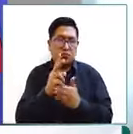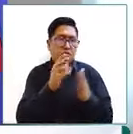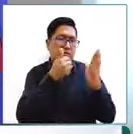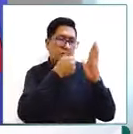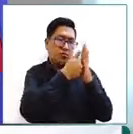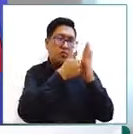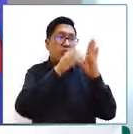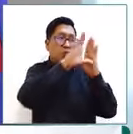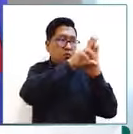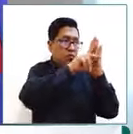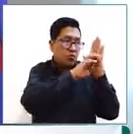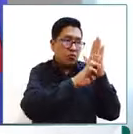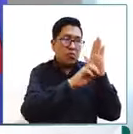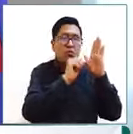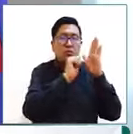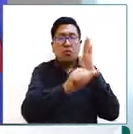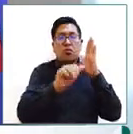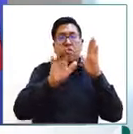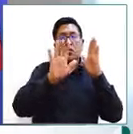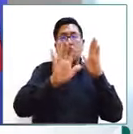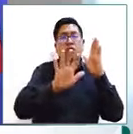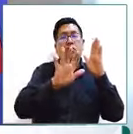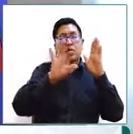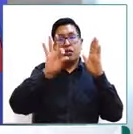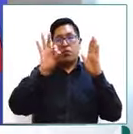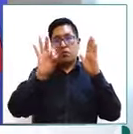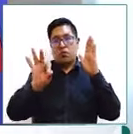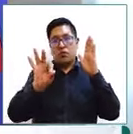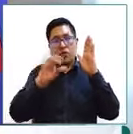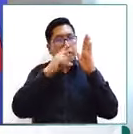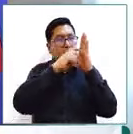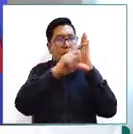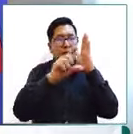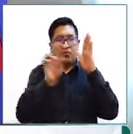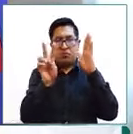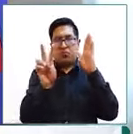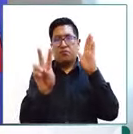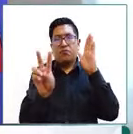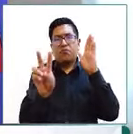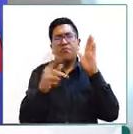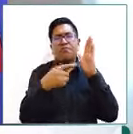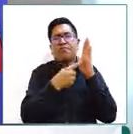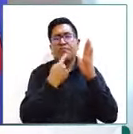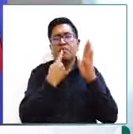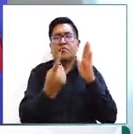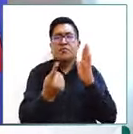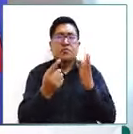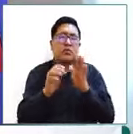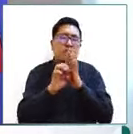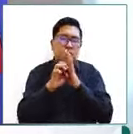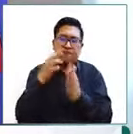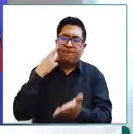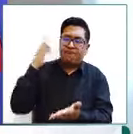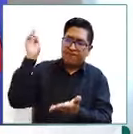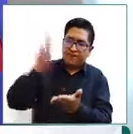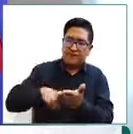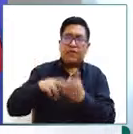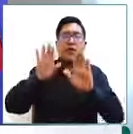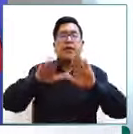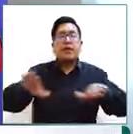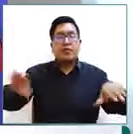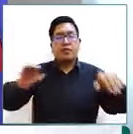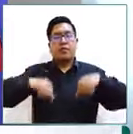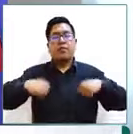Constitución nos dice en el artículo 59, específicamente en su parágrafo segundo, que se reconoce, ¿no?, que las niñas, niños y